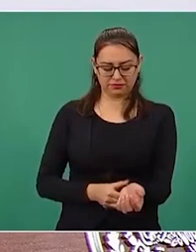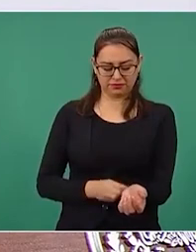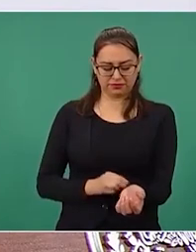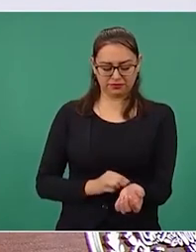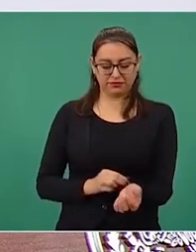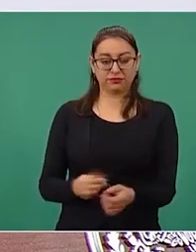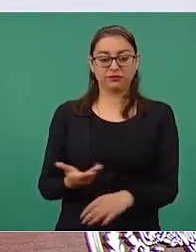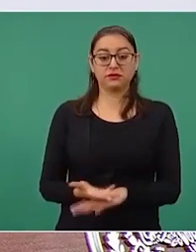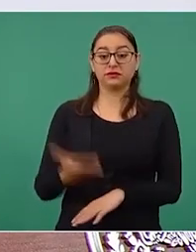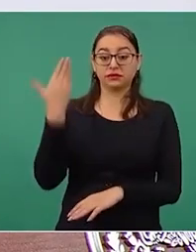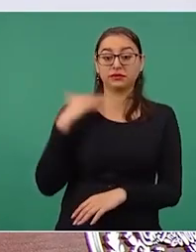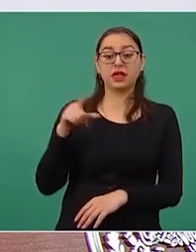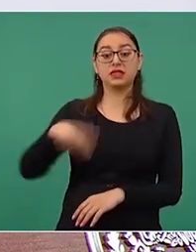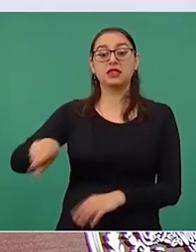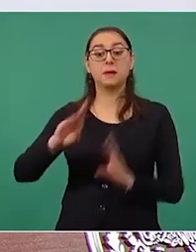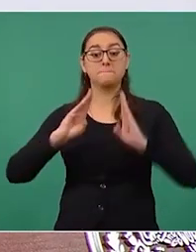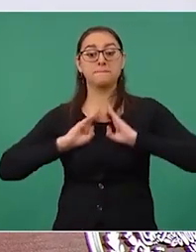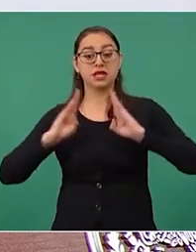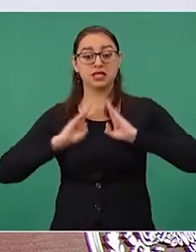del Ejército.